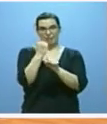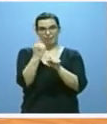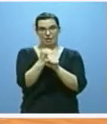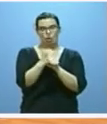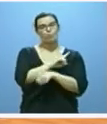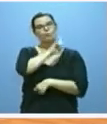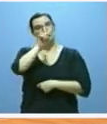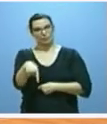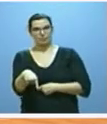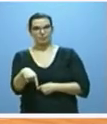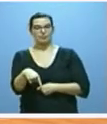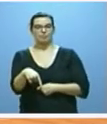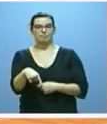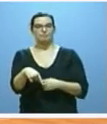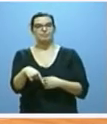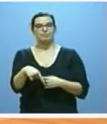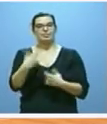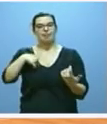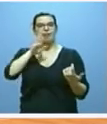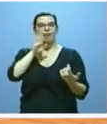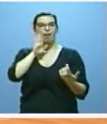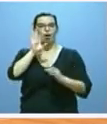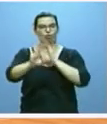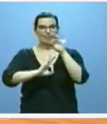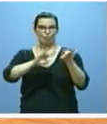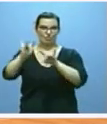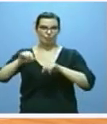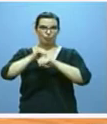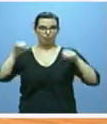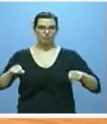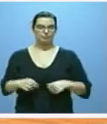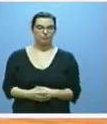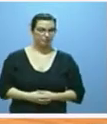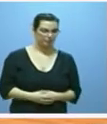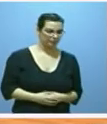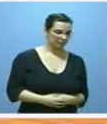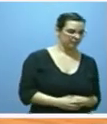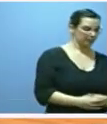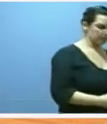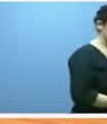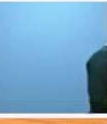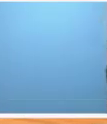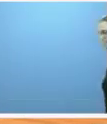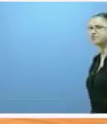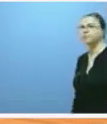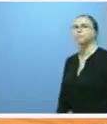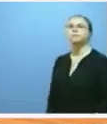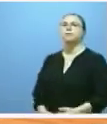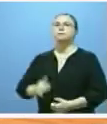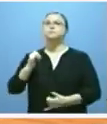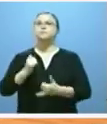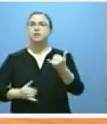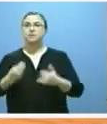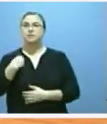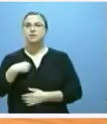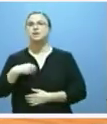también la culminación del ya citado modelo de ordenación del territorio. Finalmente, un tercer aspecto muy importante abordado